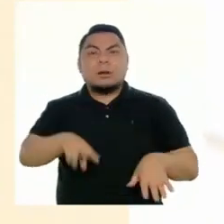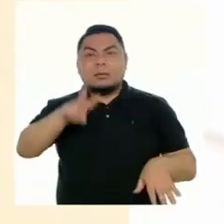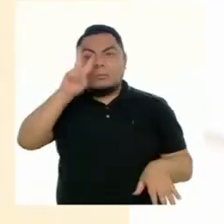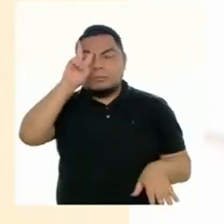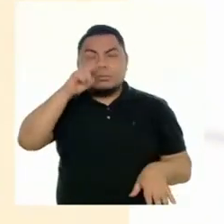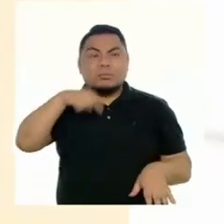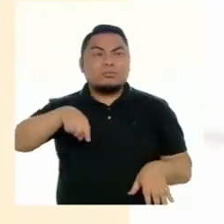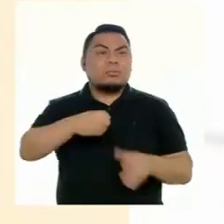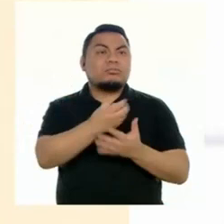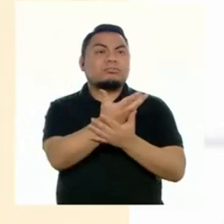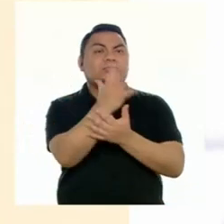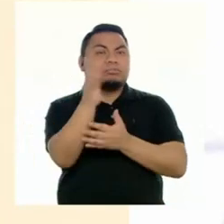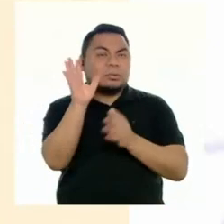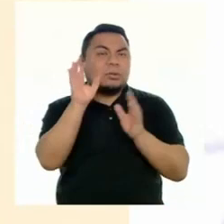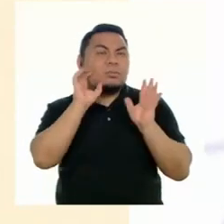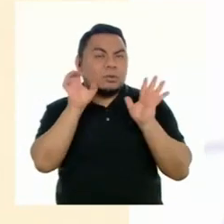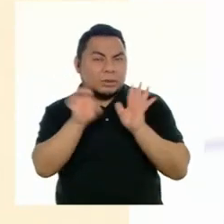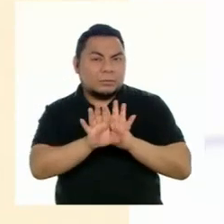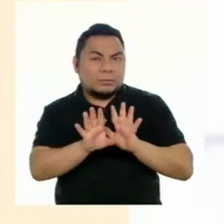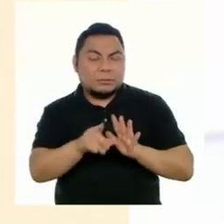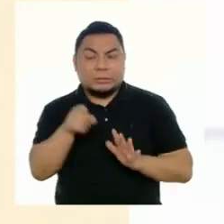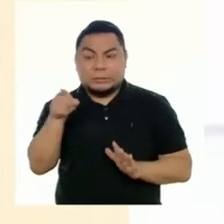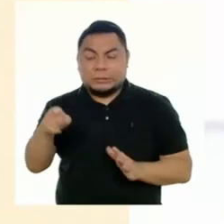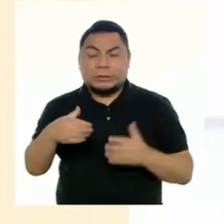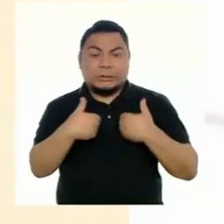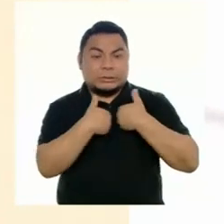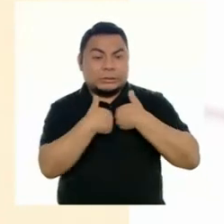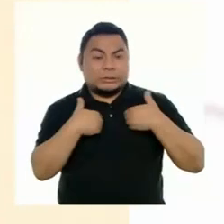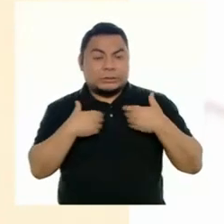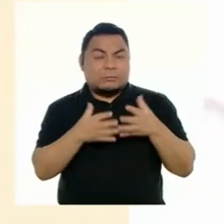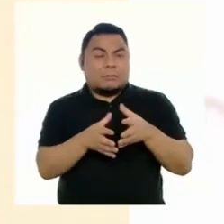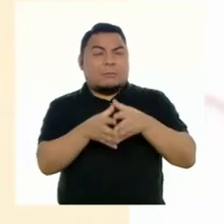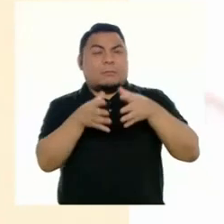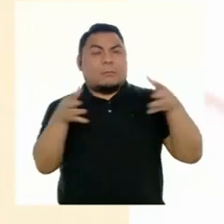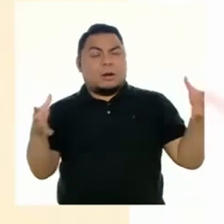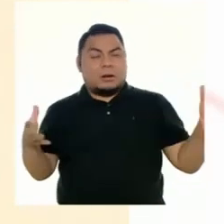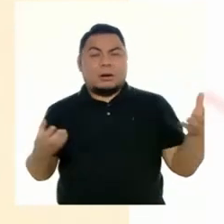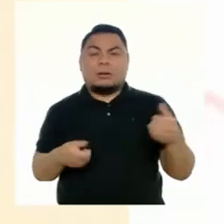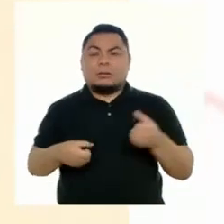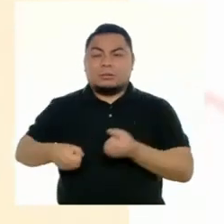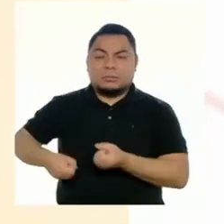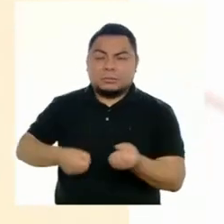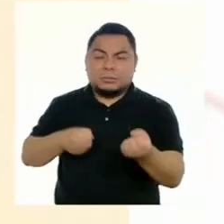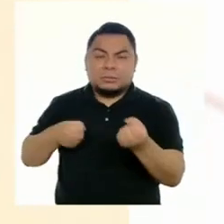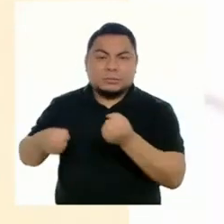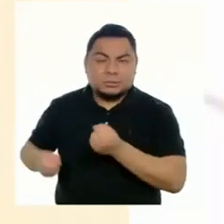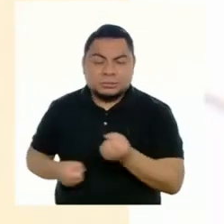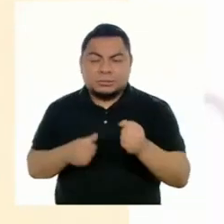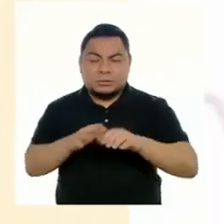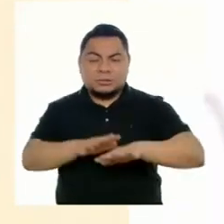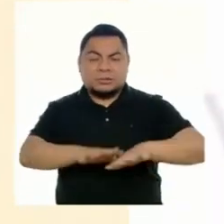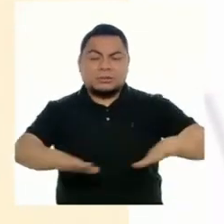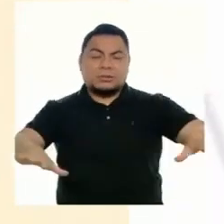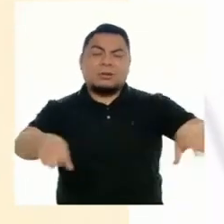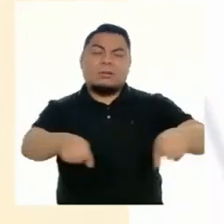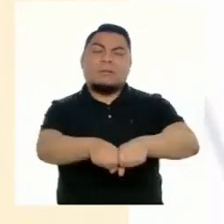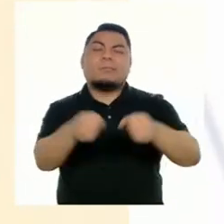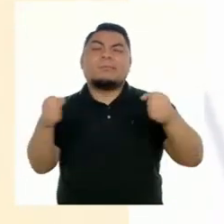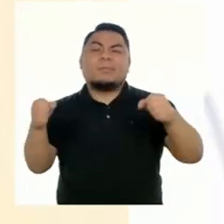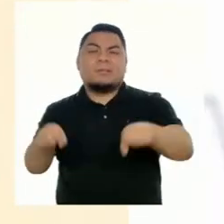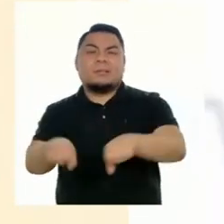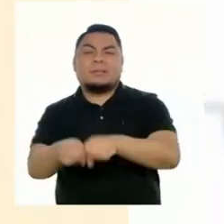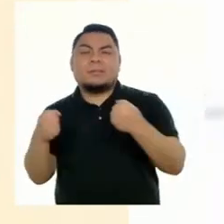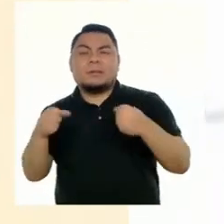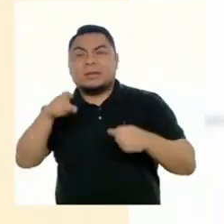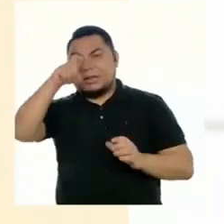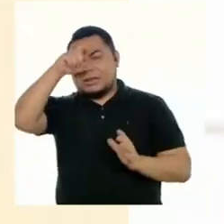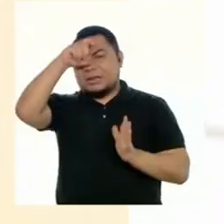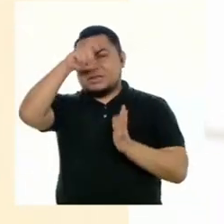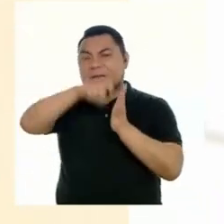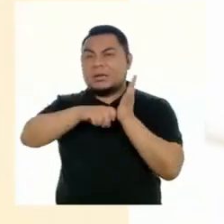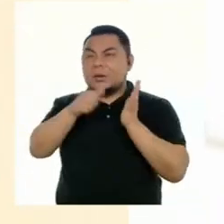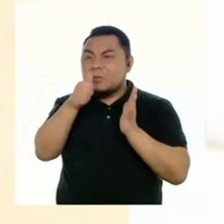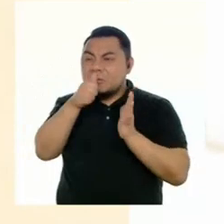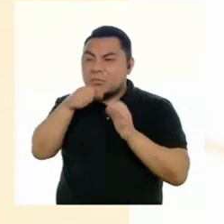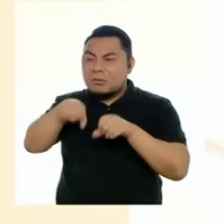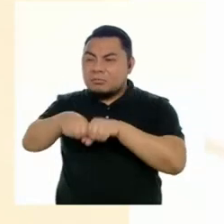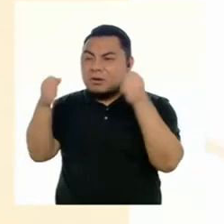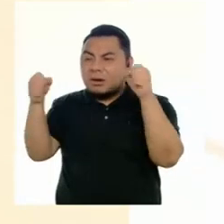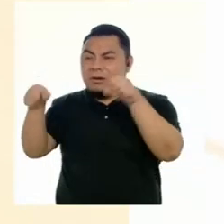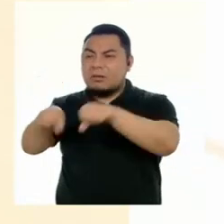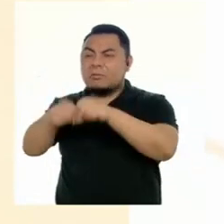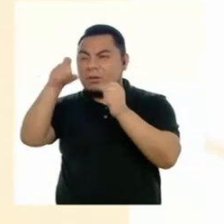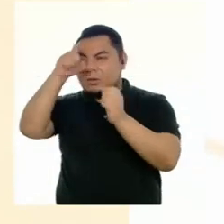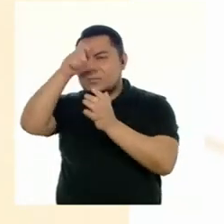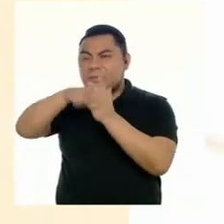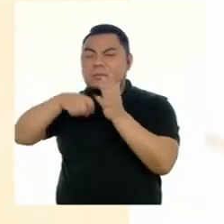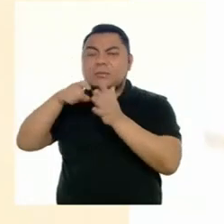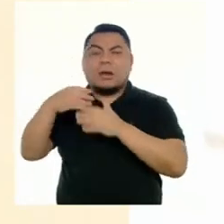país. Las actividades humanas como la ganadería extensiva, la agricultura en suelos inadecuados, la minería ilegal, la